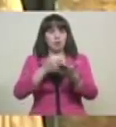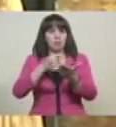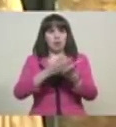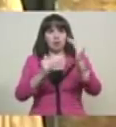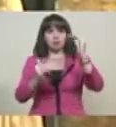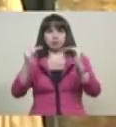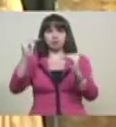justos. Gracias.